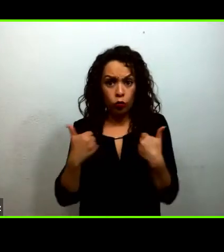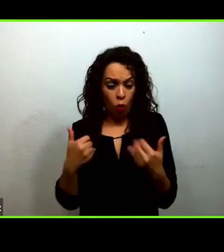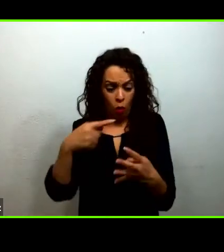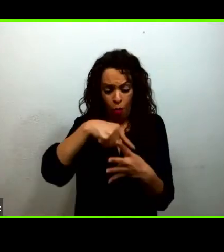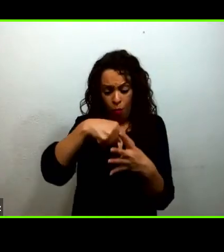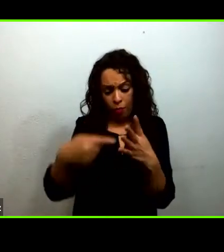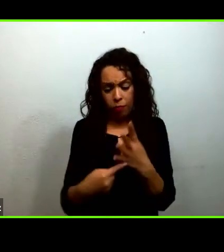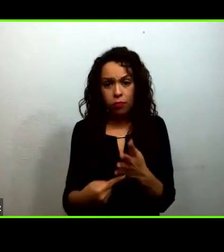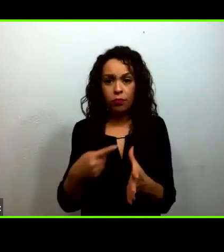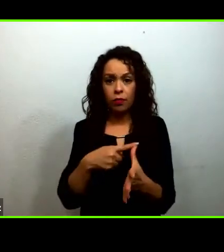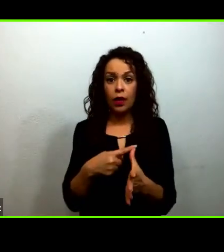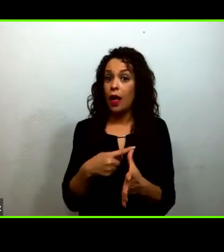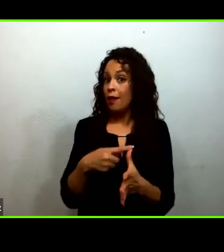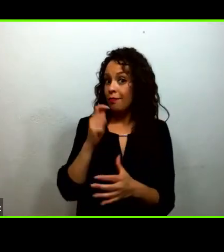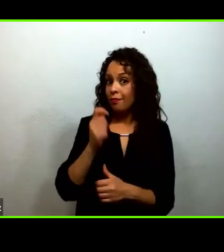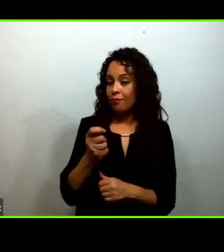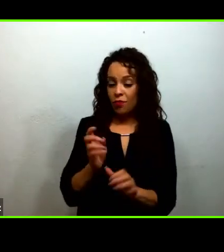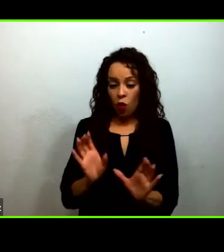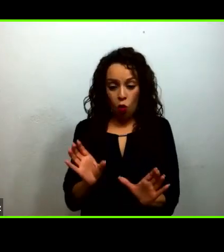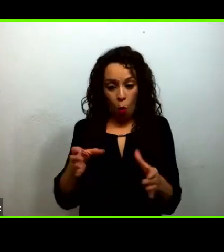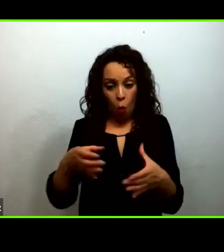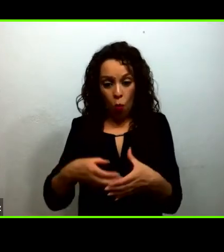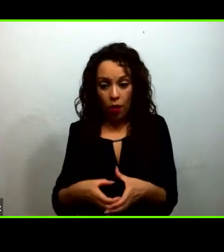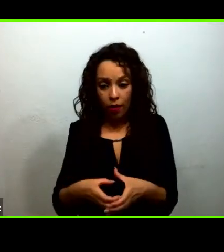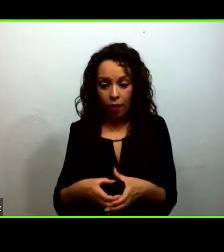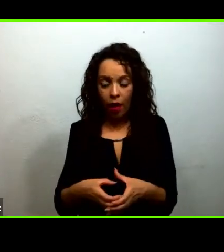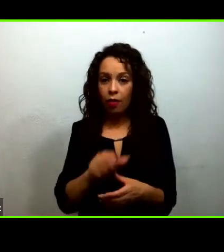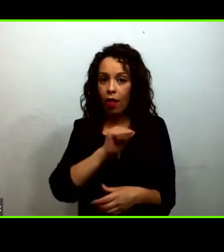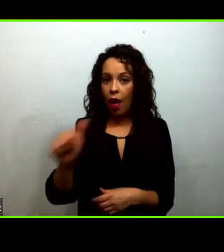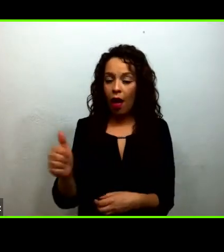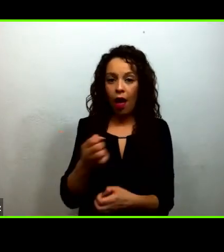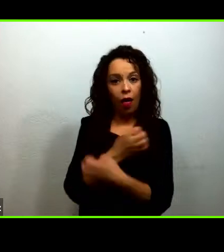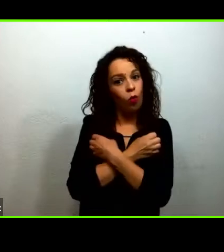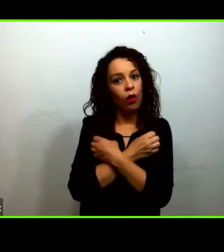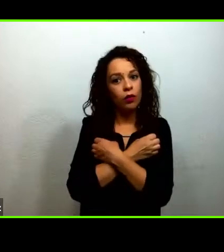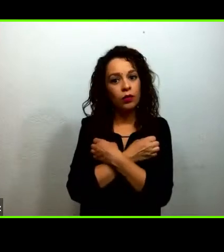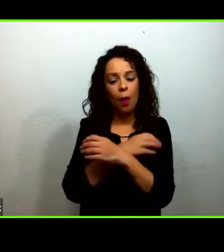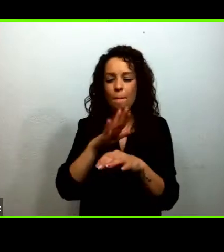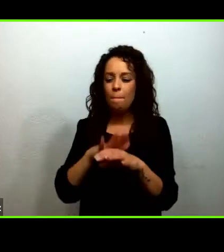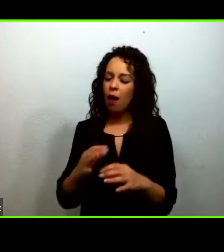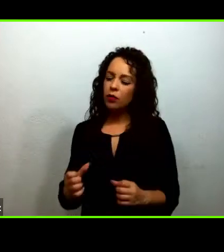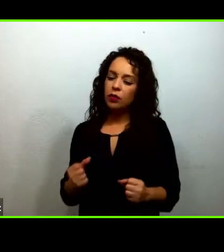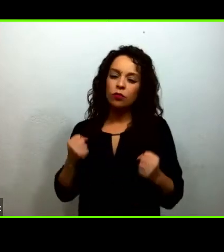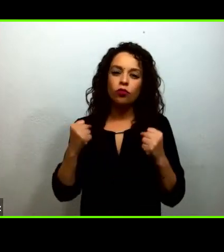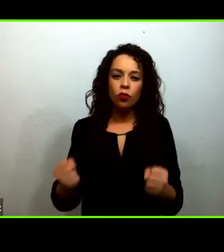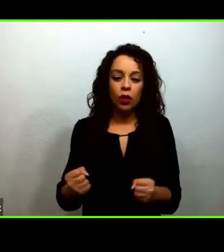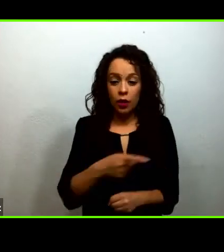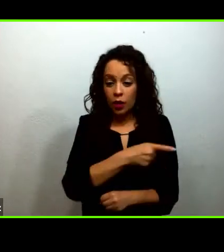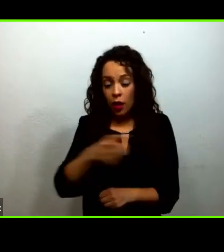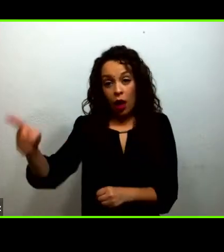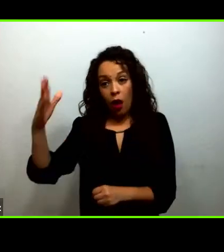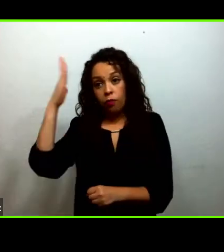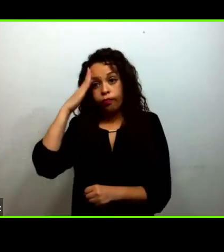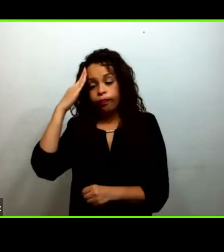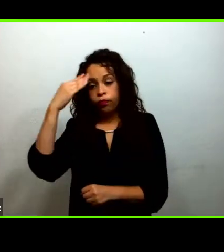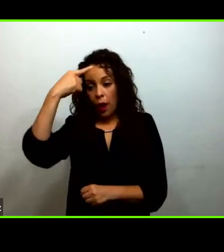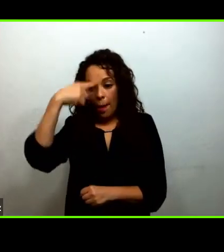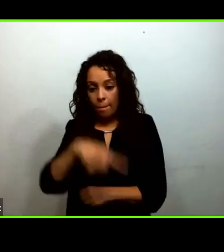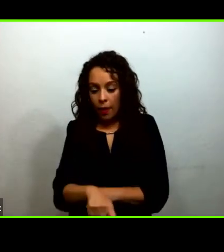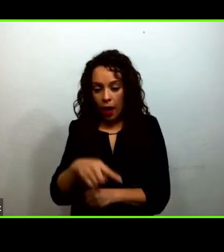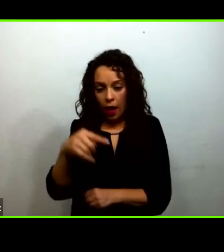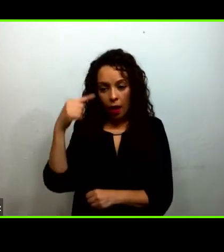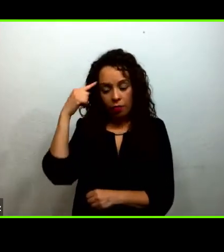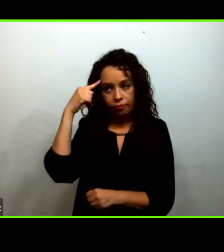la comunidad educativa, como aquellas comunidades educativas que toman decisiones a partir de las necesidades